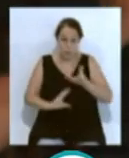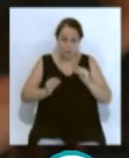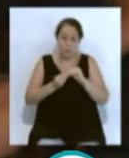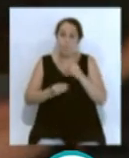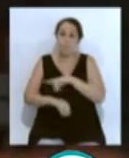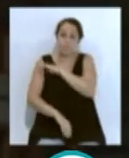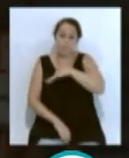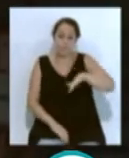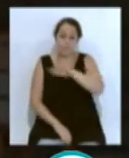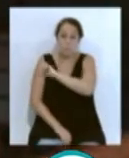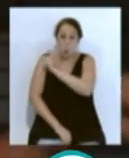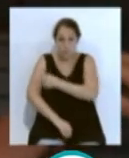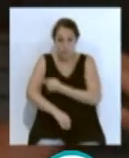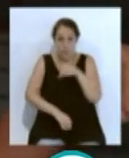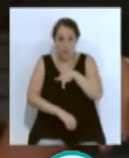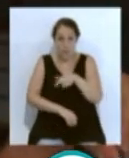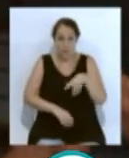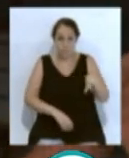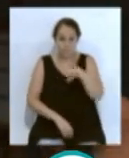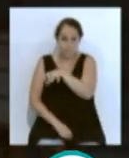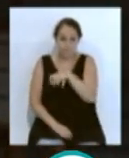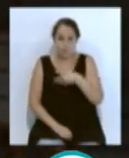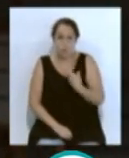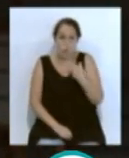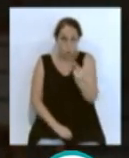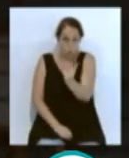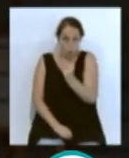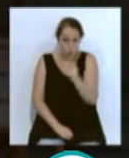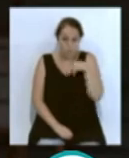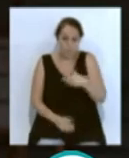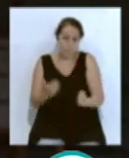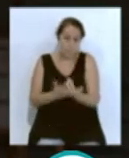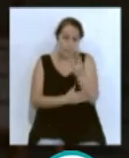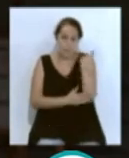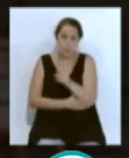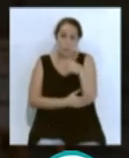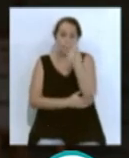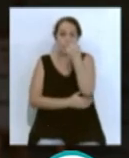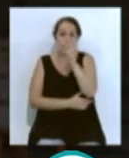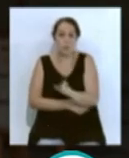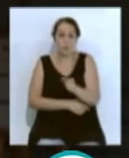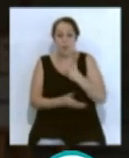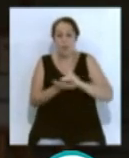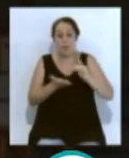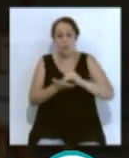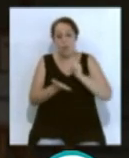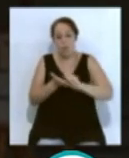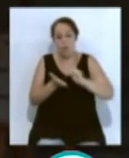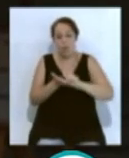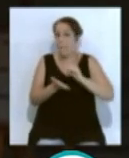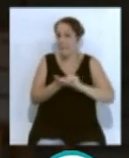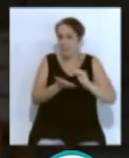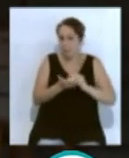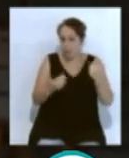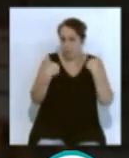pabellón deportivo, ahí se han puesto dos puntos de extracción, que, bueno, esos son los que han venido esta mañana, y una persona que es que recoge los datos y tal, ¿no?, la parte administrativa.